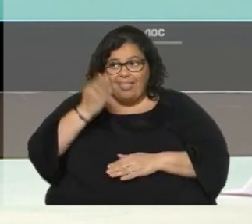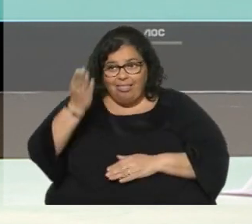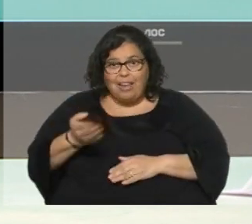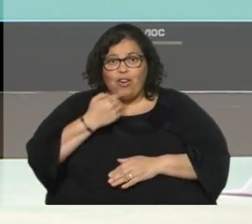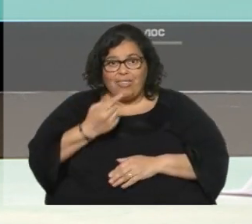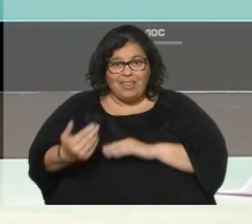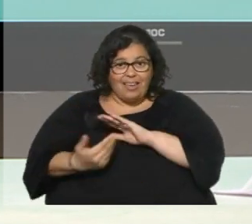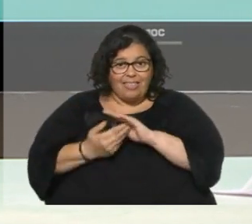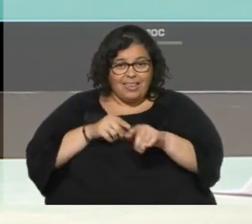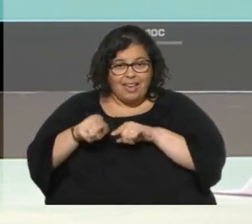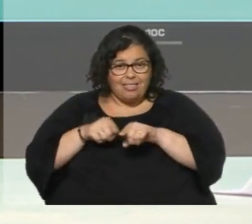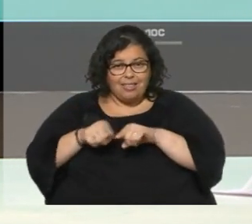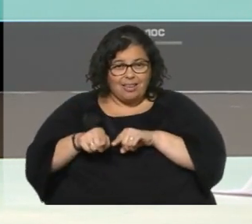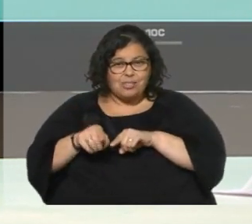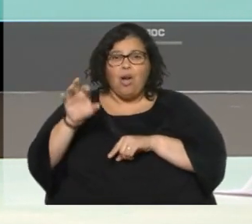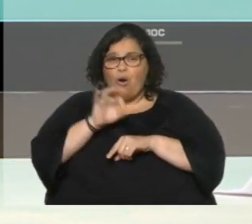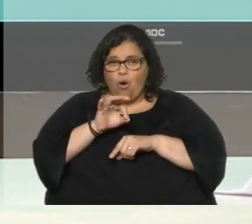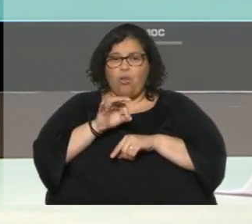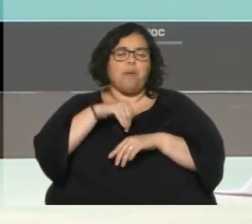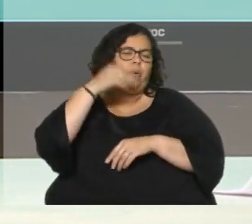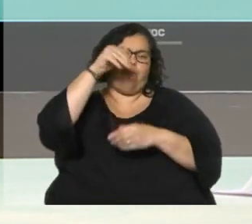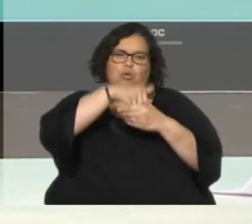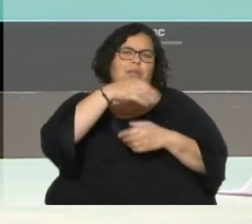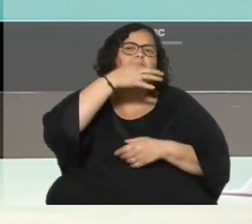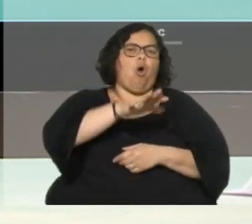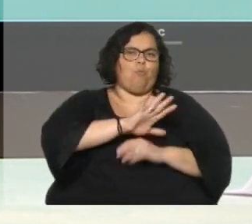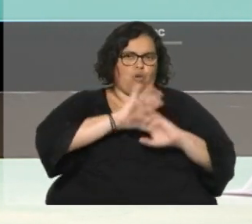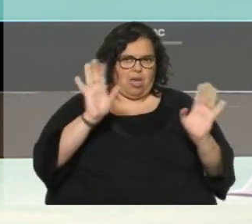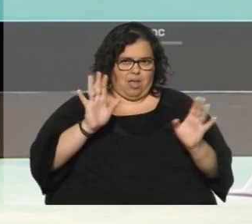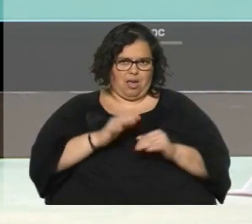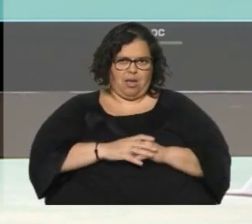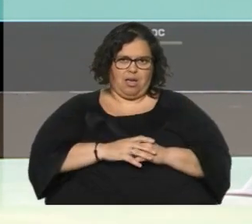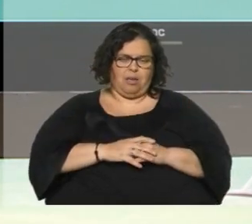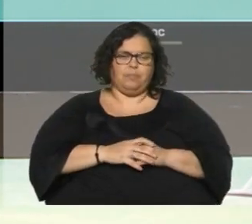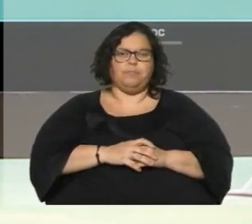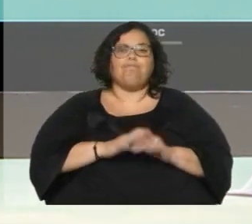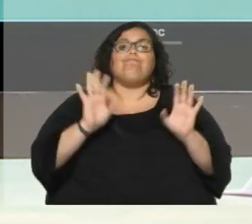los dirigentes políticos o hace después su voto o lo dirige hacia donde va? Es una pregunta.